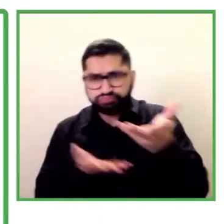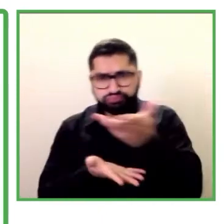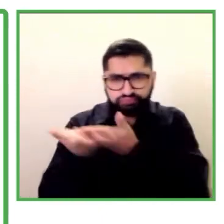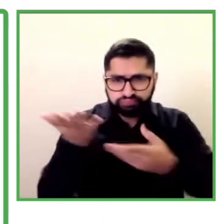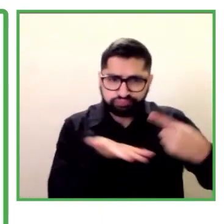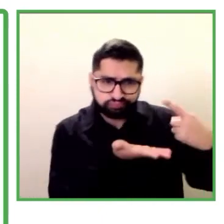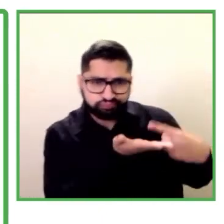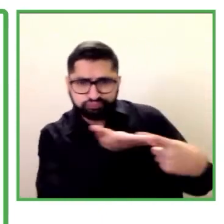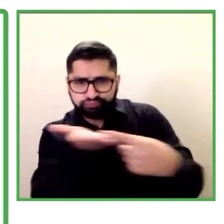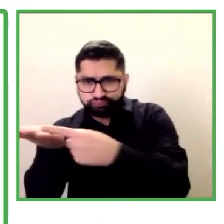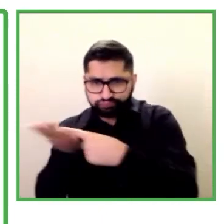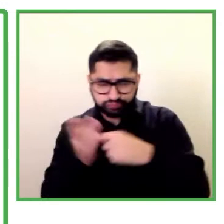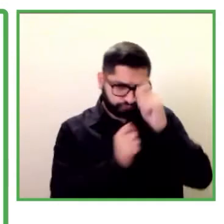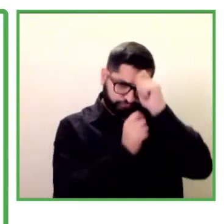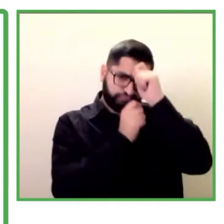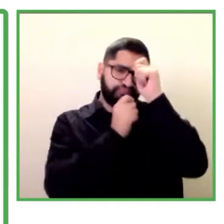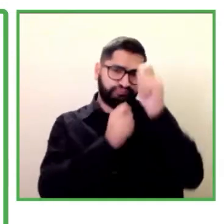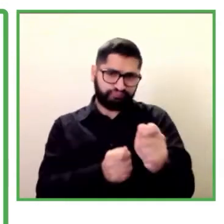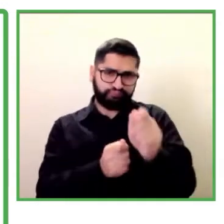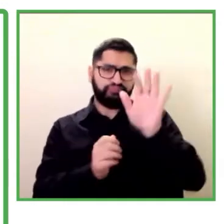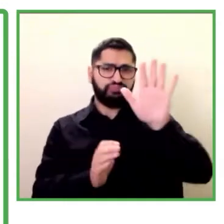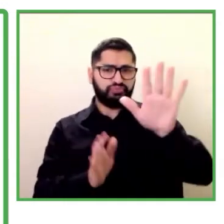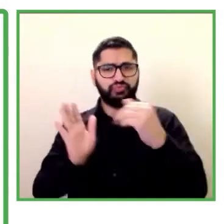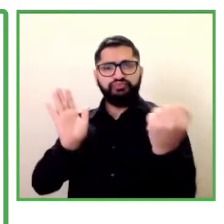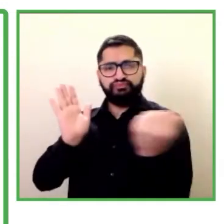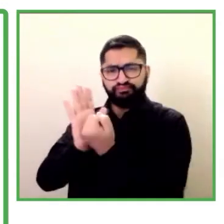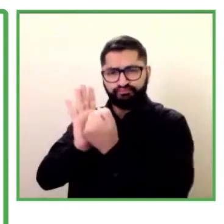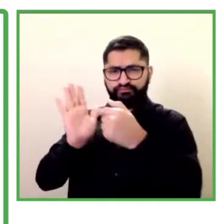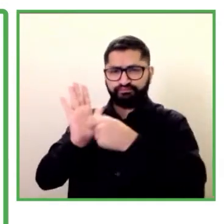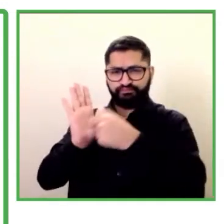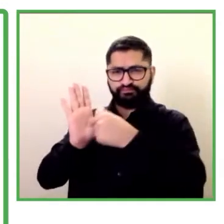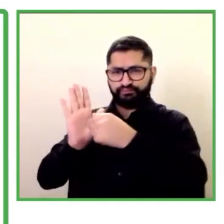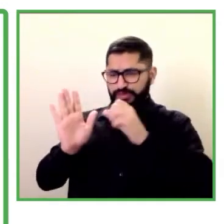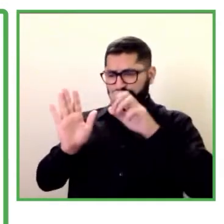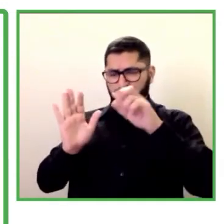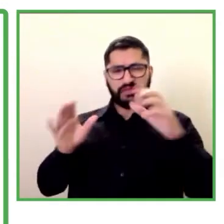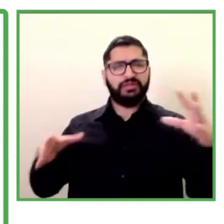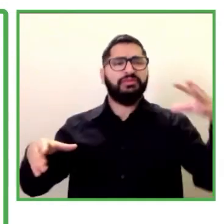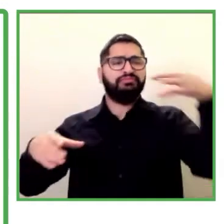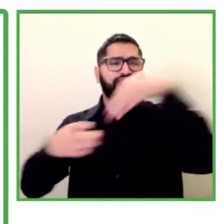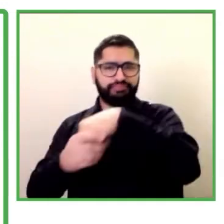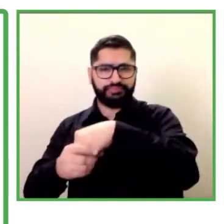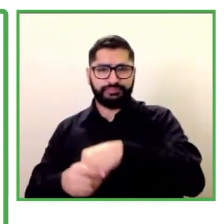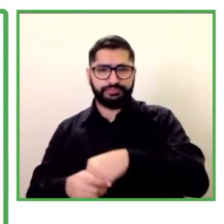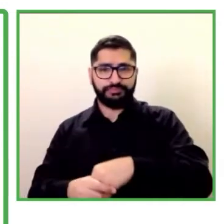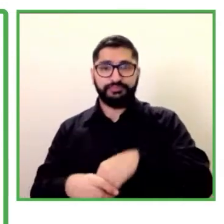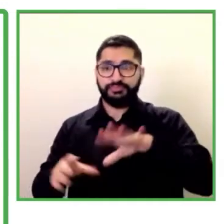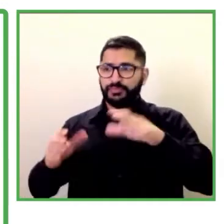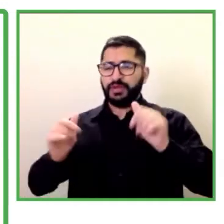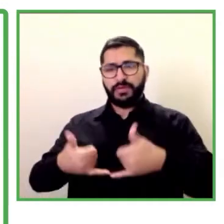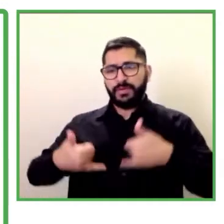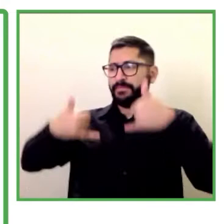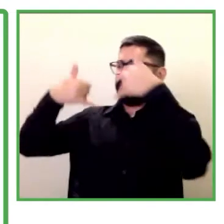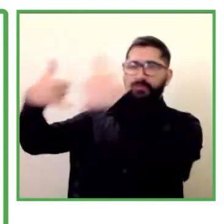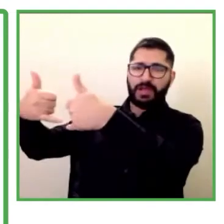comprometida con la inclusión a las empresas con un resultado sobresaliente se le da este distintivo